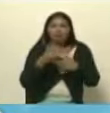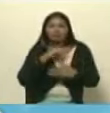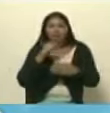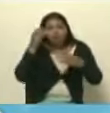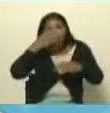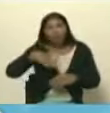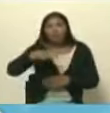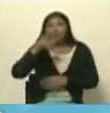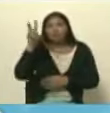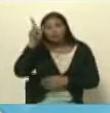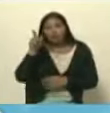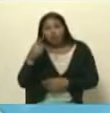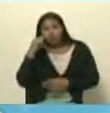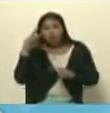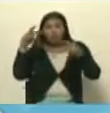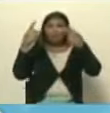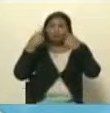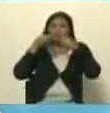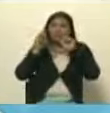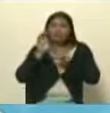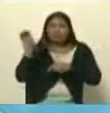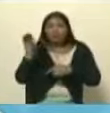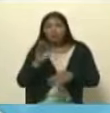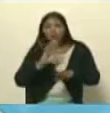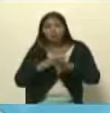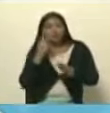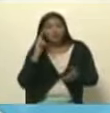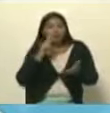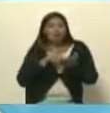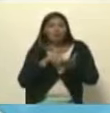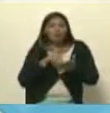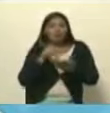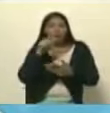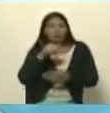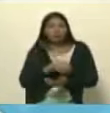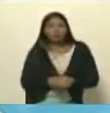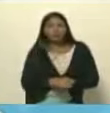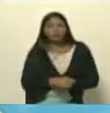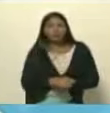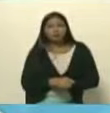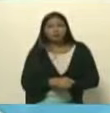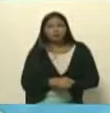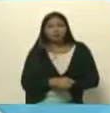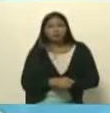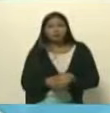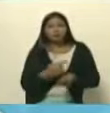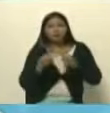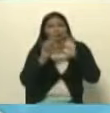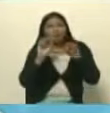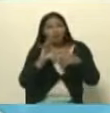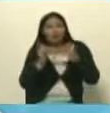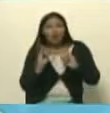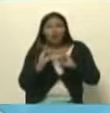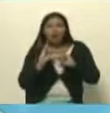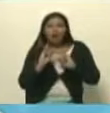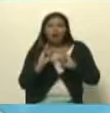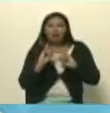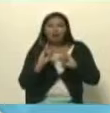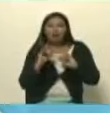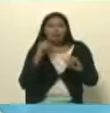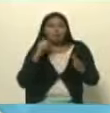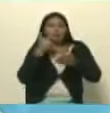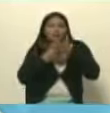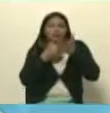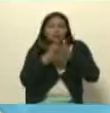ese pueblo venezolano y quienes nos ven desde otros países porque también llegamos a través de la plataforma Daily Motion en ese afán